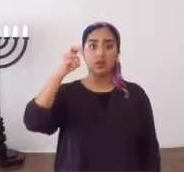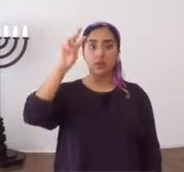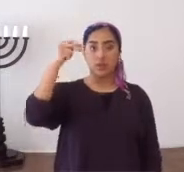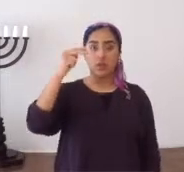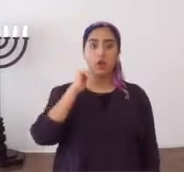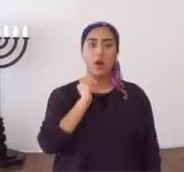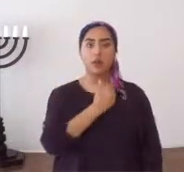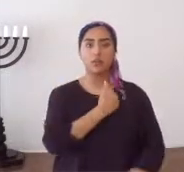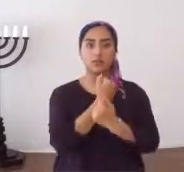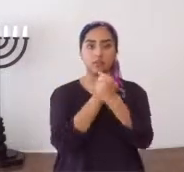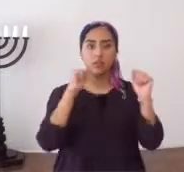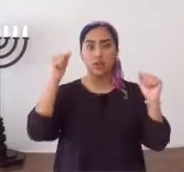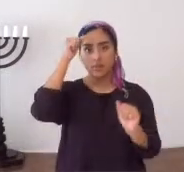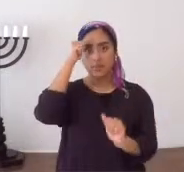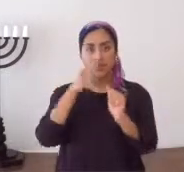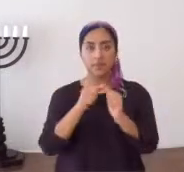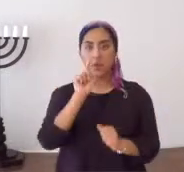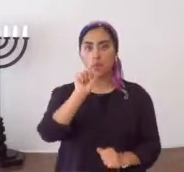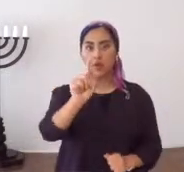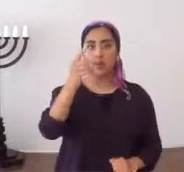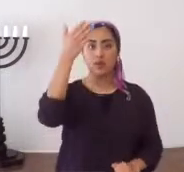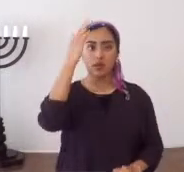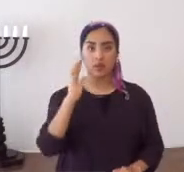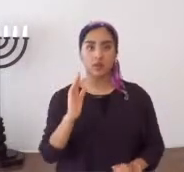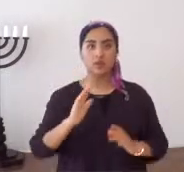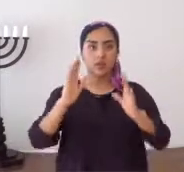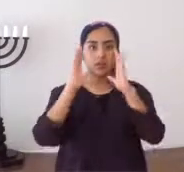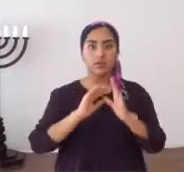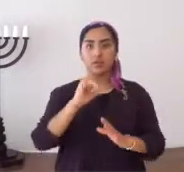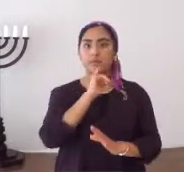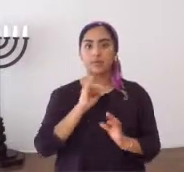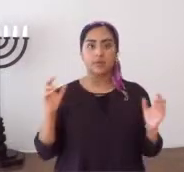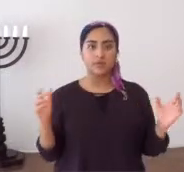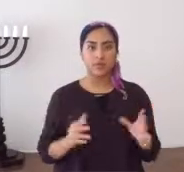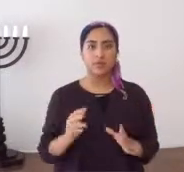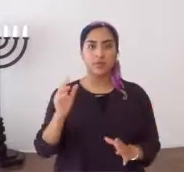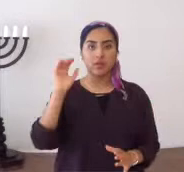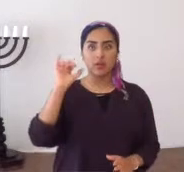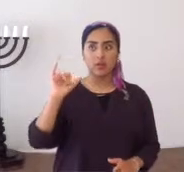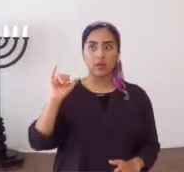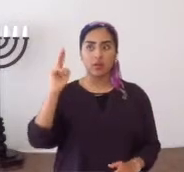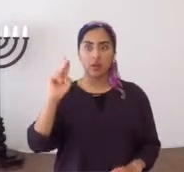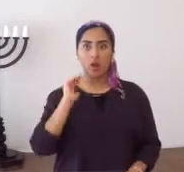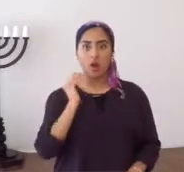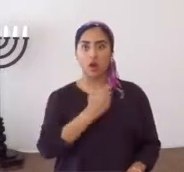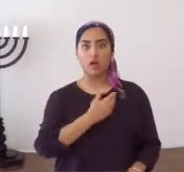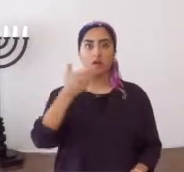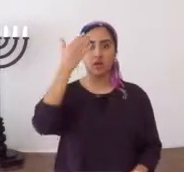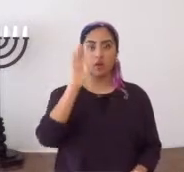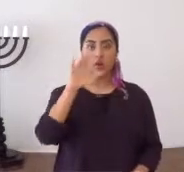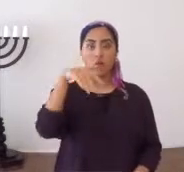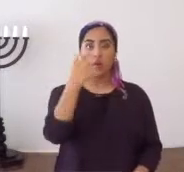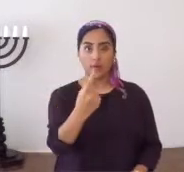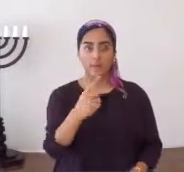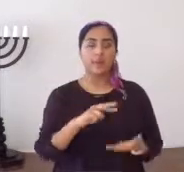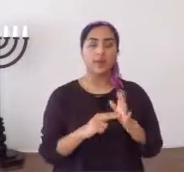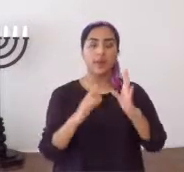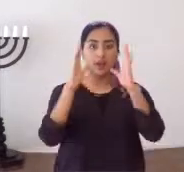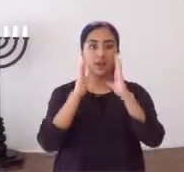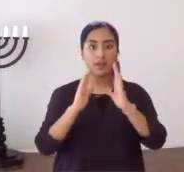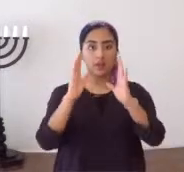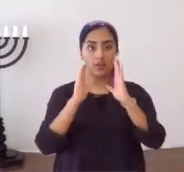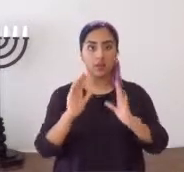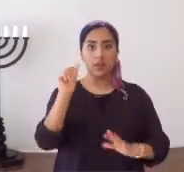Yahweh es nuestra salvación. Recuerde, es un solo Elohim. Ismael, Israel, Adonai, Elohim, Adonai, Jadol. Oye, Israel,